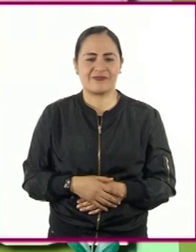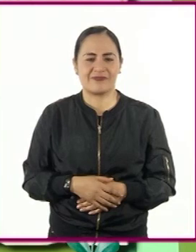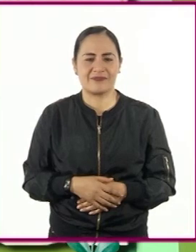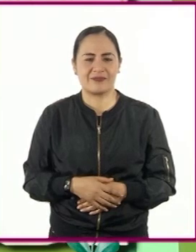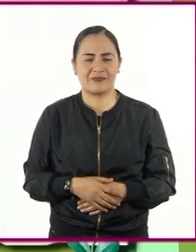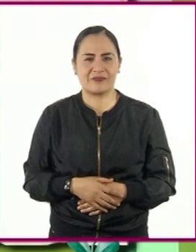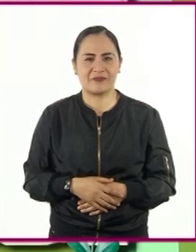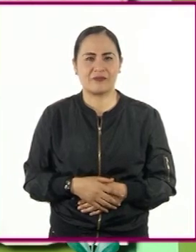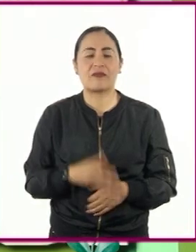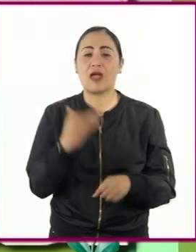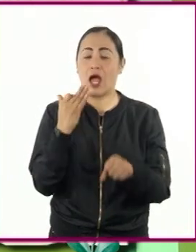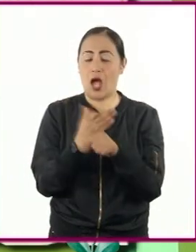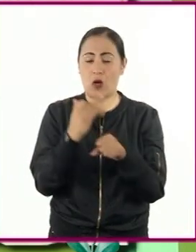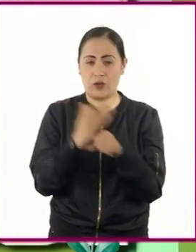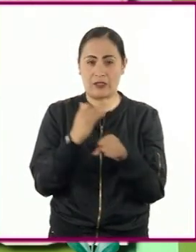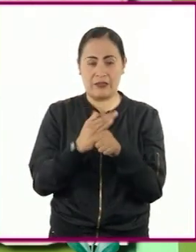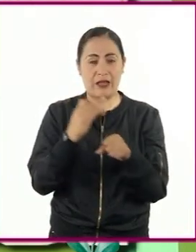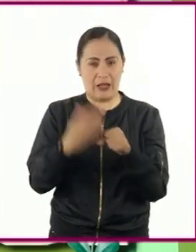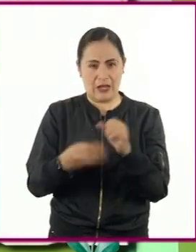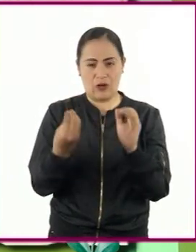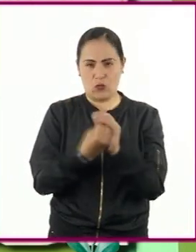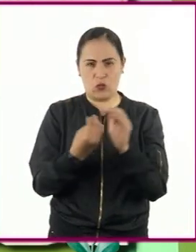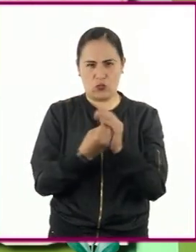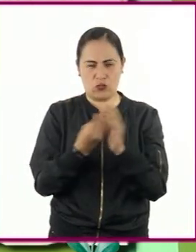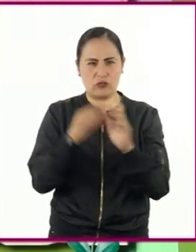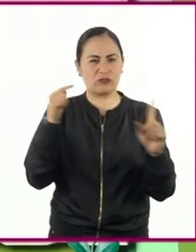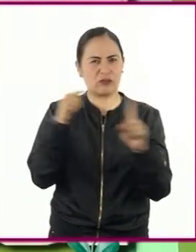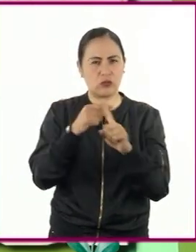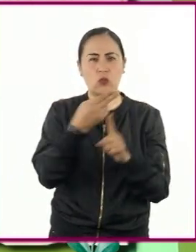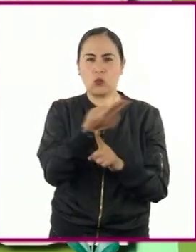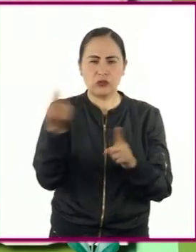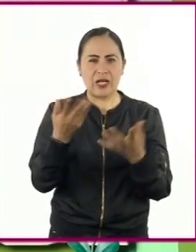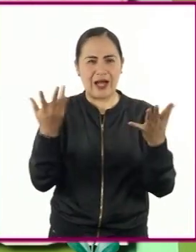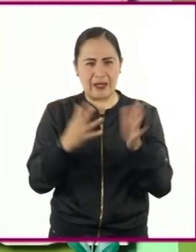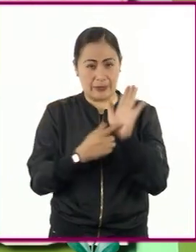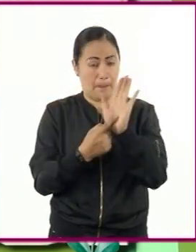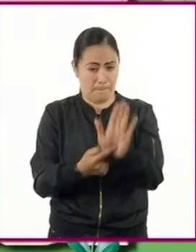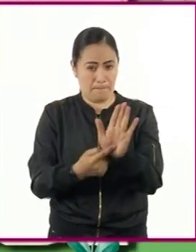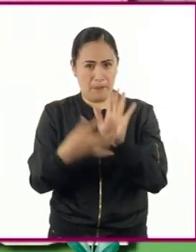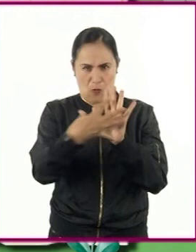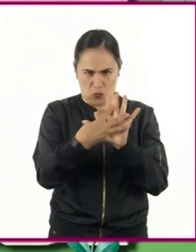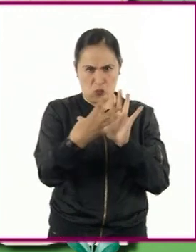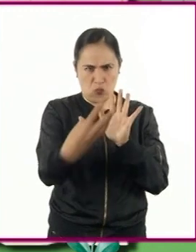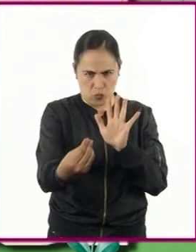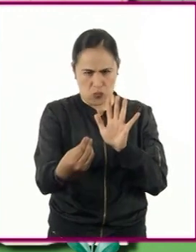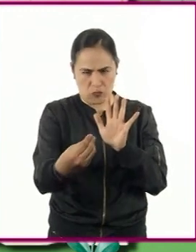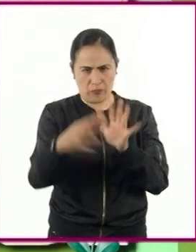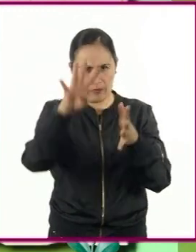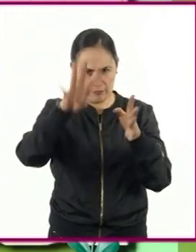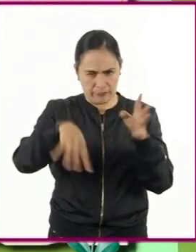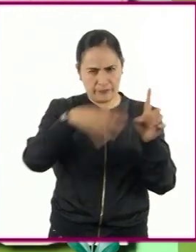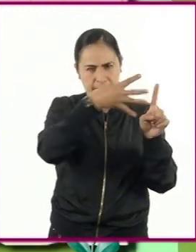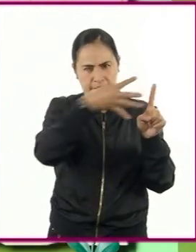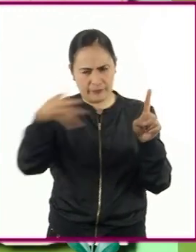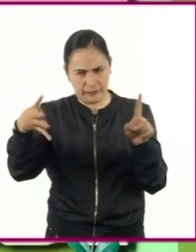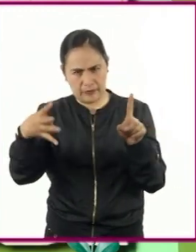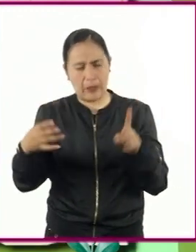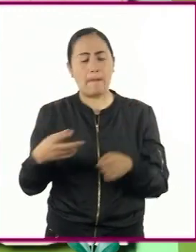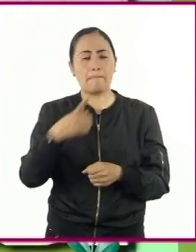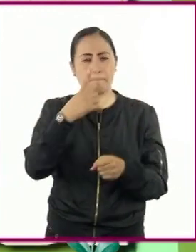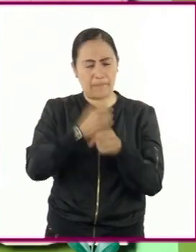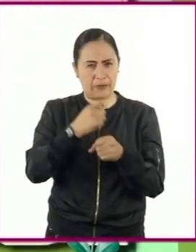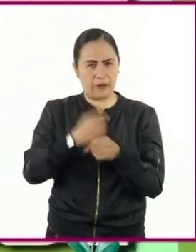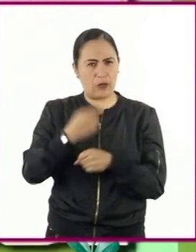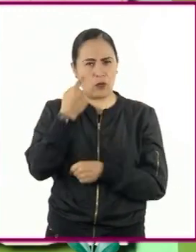Es momento de lanzar el reto de esta sesión. Realicen una tabla como las que les presentamos en pantalla. Primero, definan con sus palabras